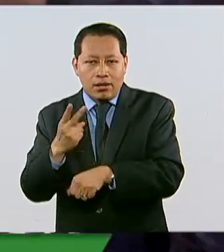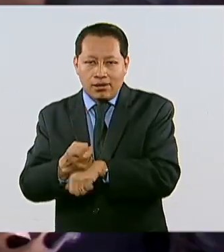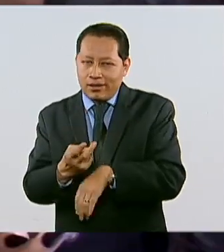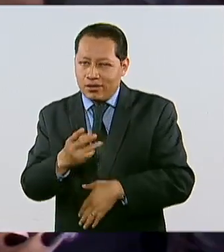secundarias.